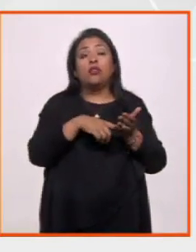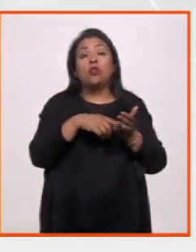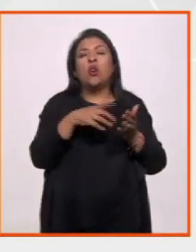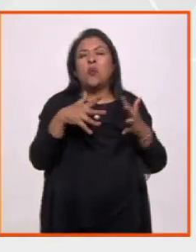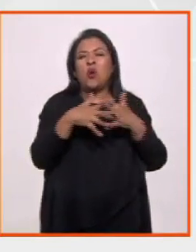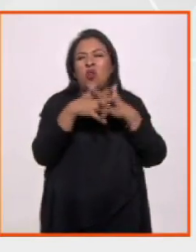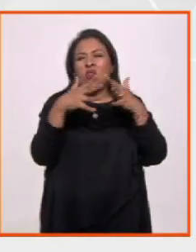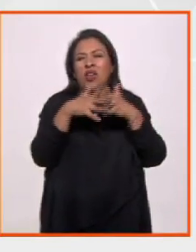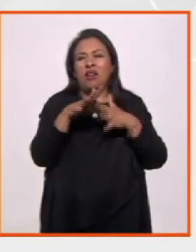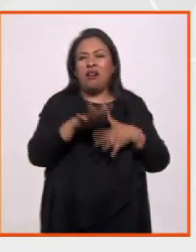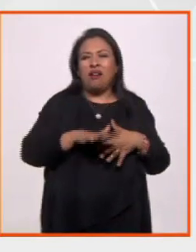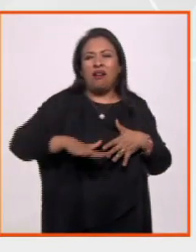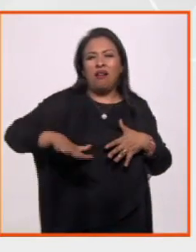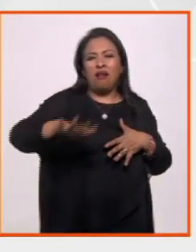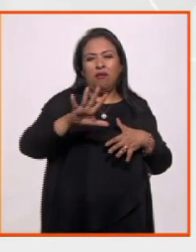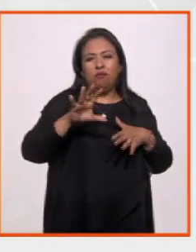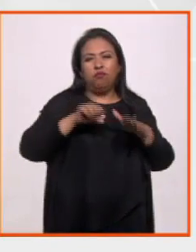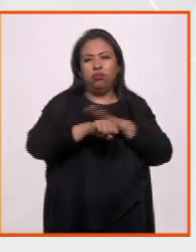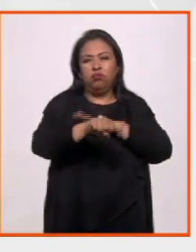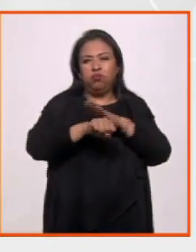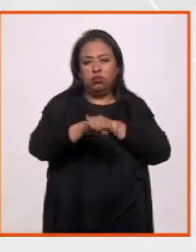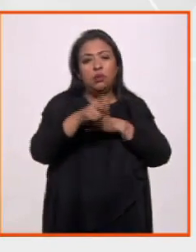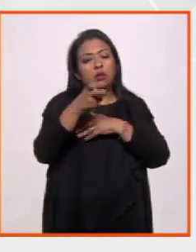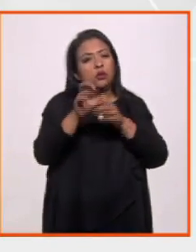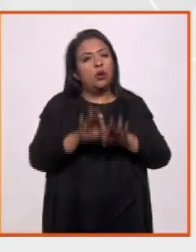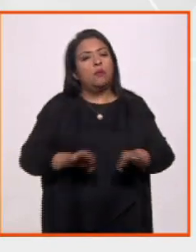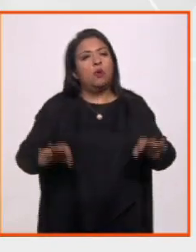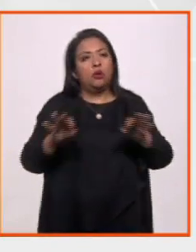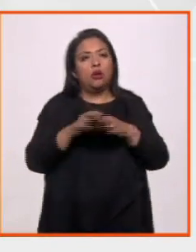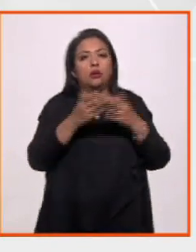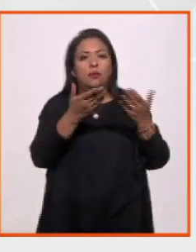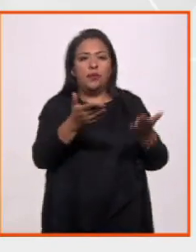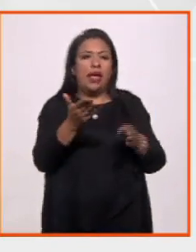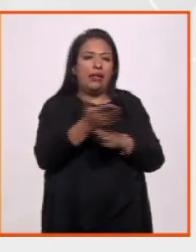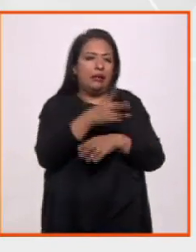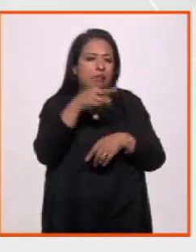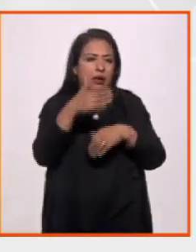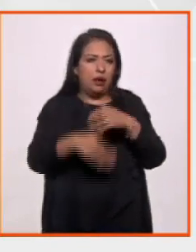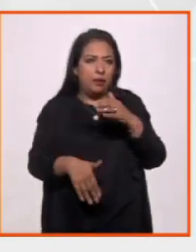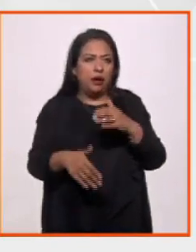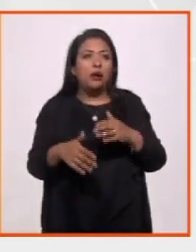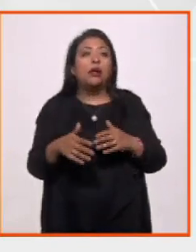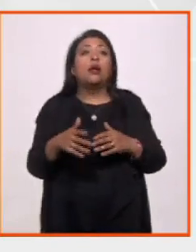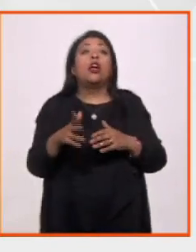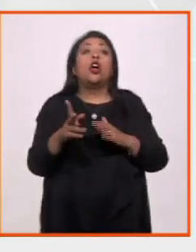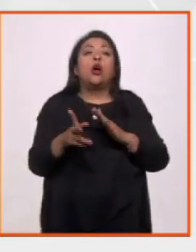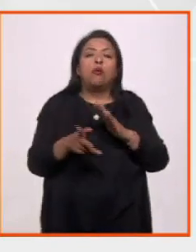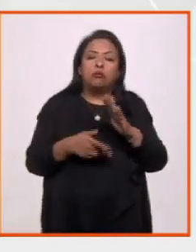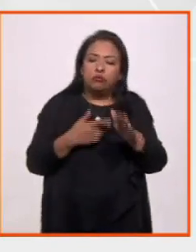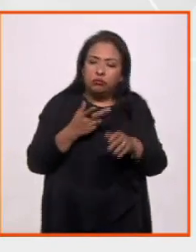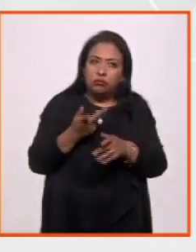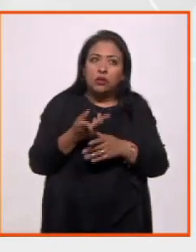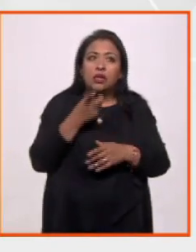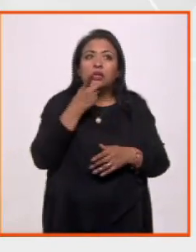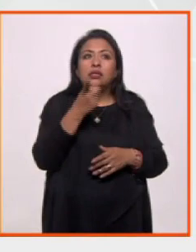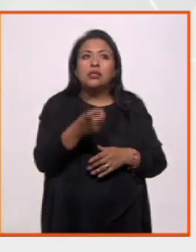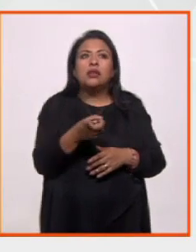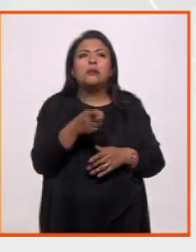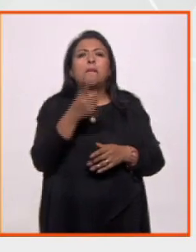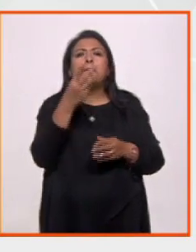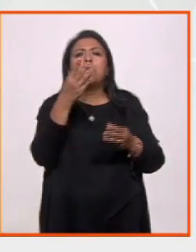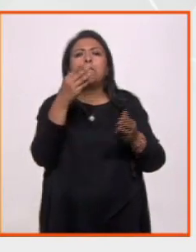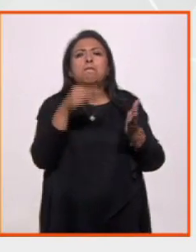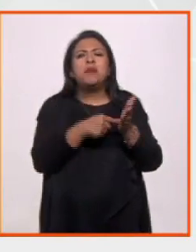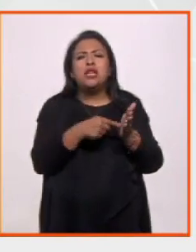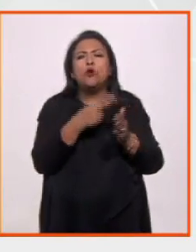concentración, y esto es realmente importante, Duane, antes de despedirme, voy a reforzar algo que dije, porque le dije el mil